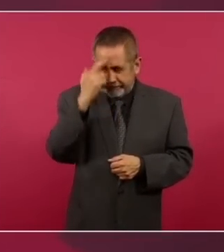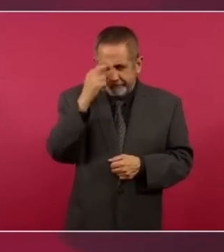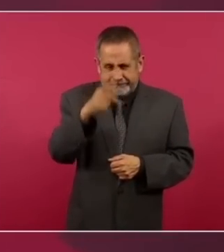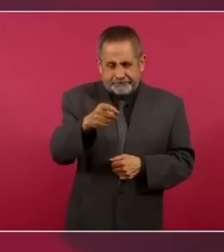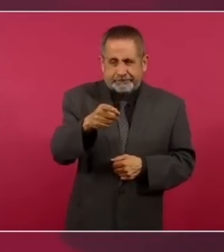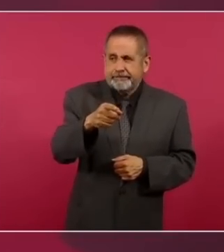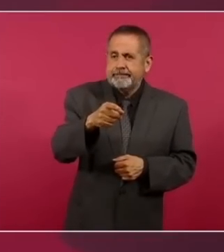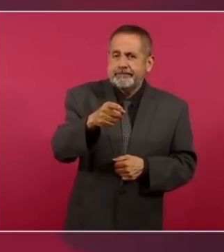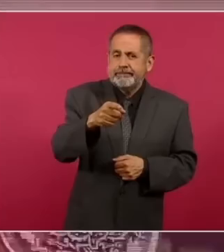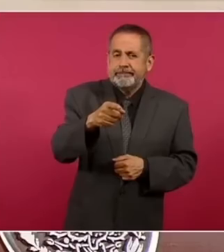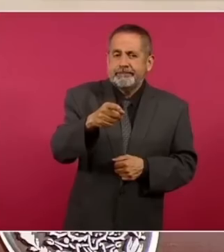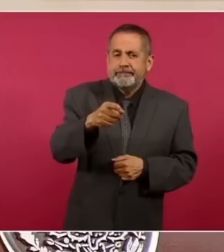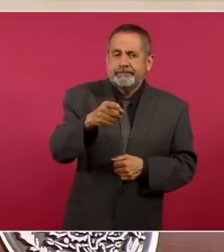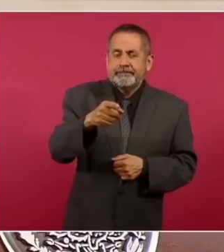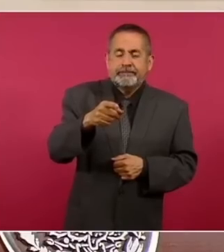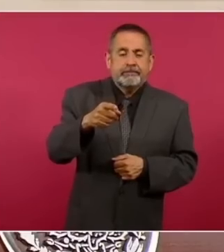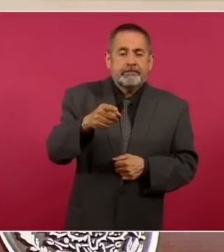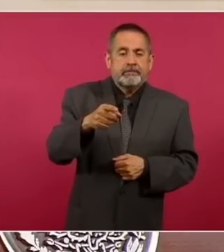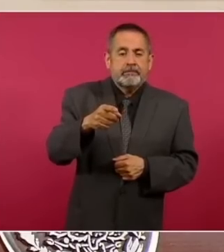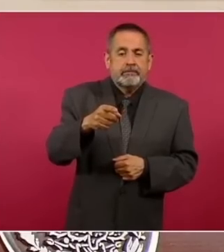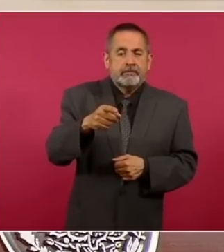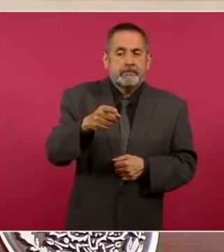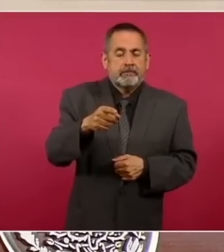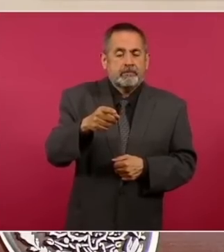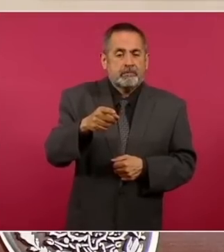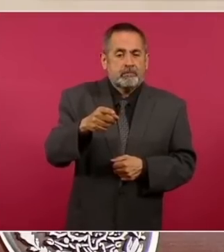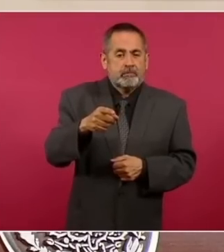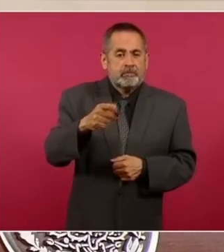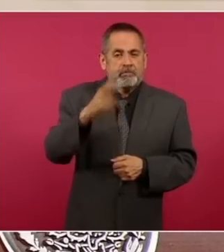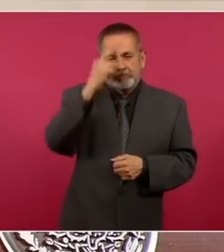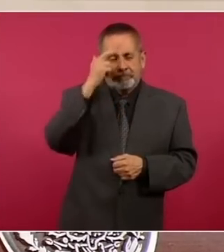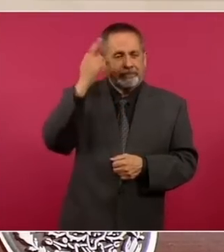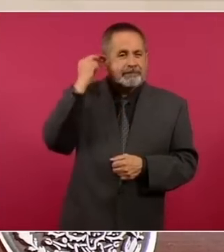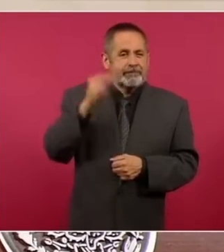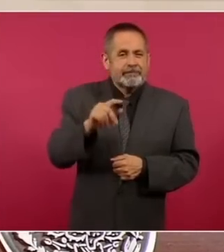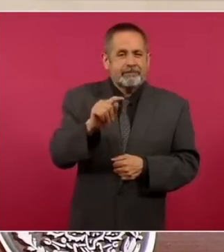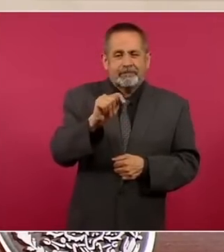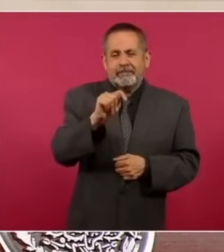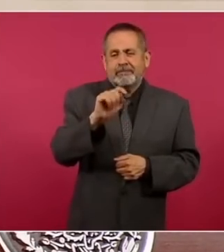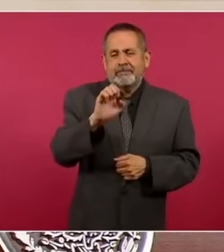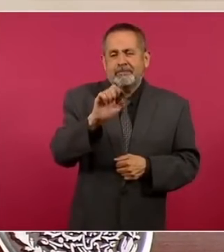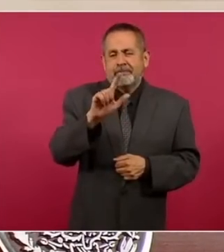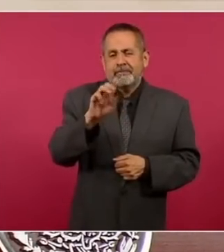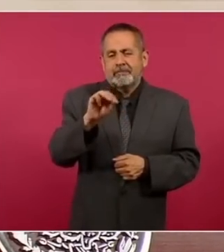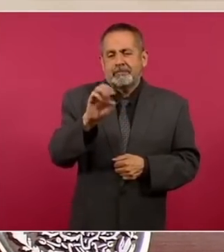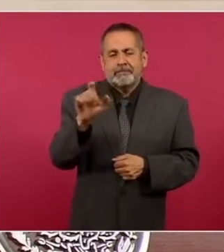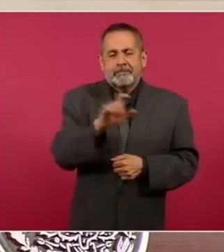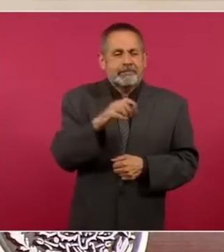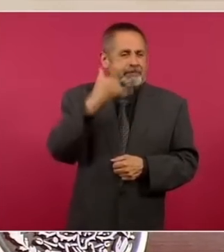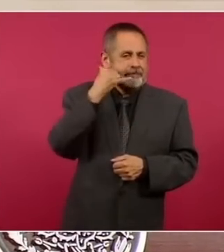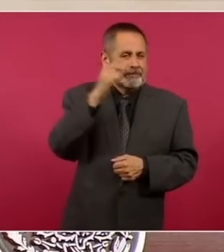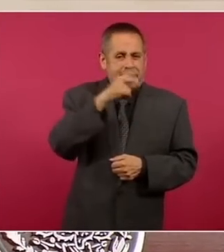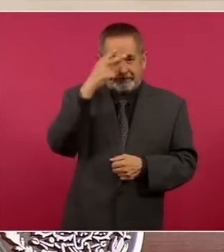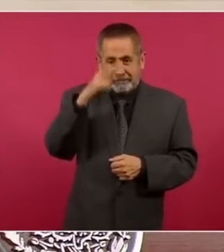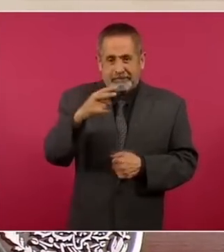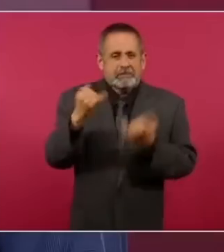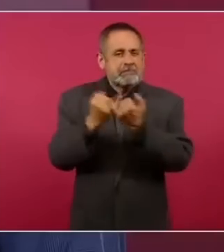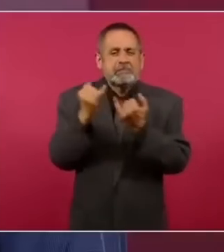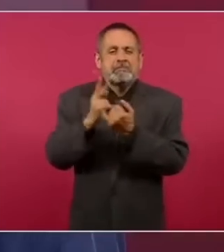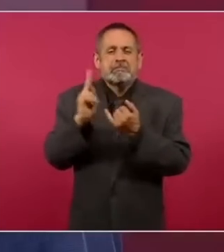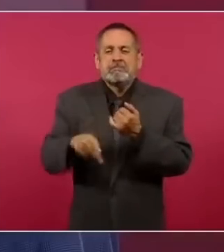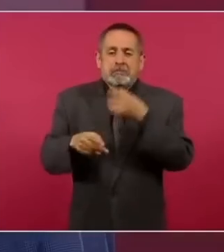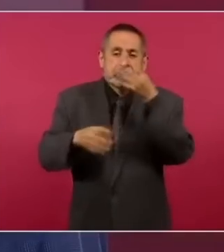Cuando se entregó teléfonos de México, hubo también una campaña